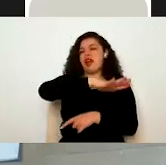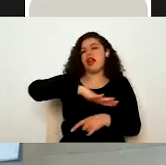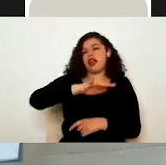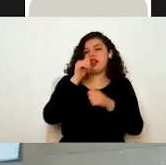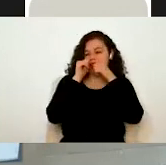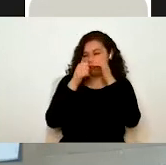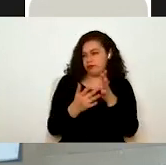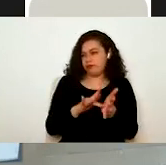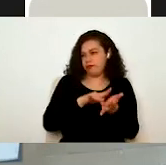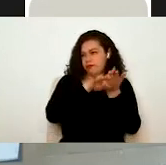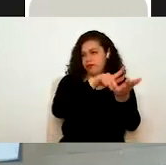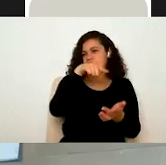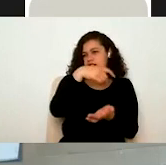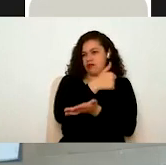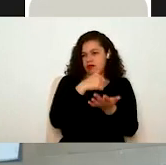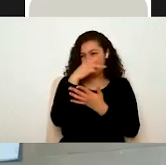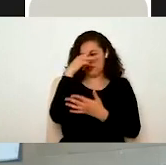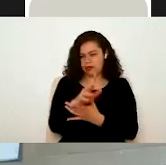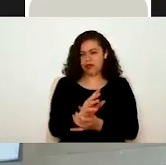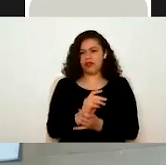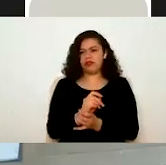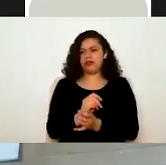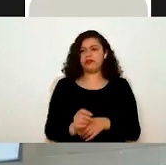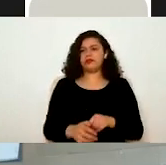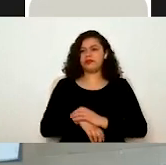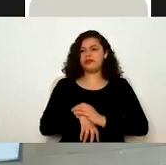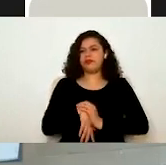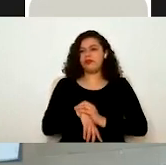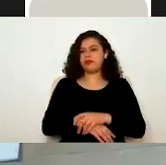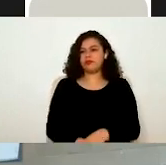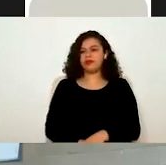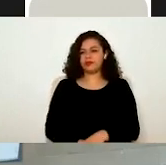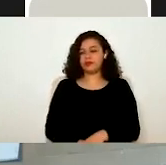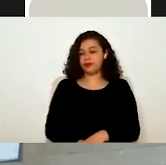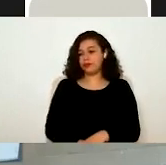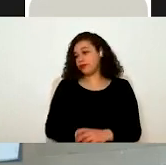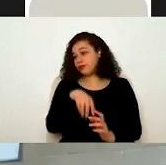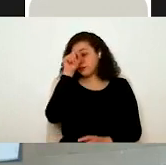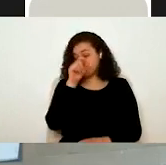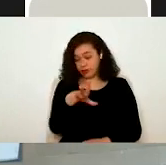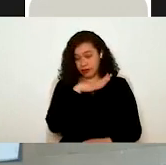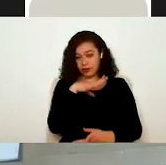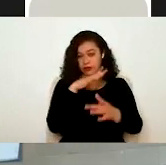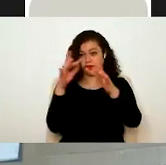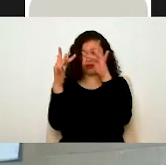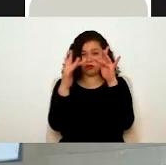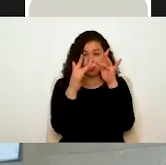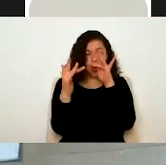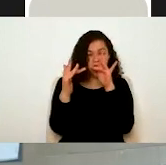de México. También vamos a poder encontrar pues contactos, enlaces